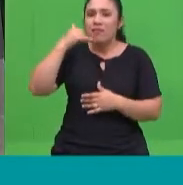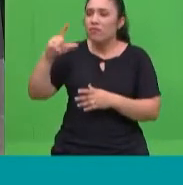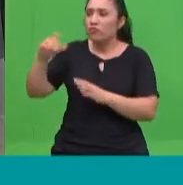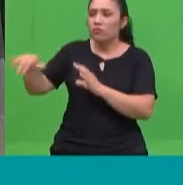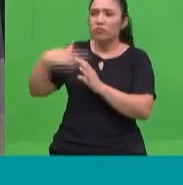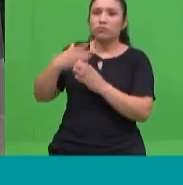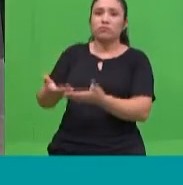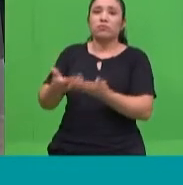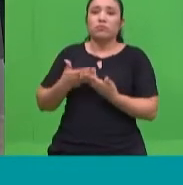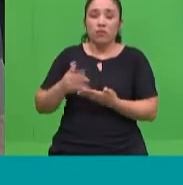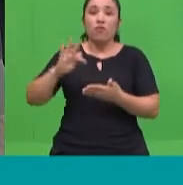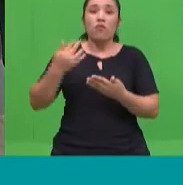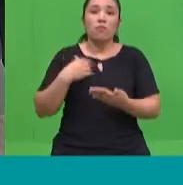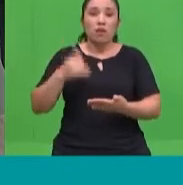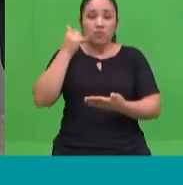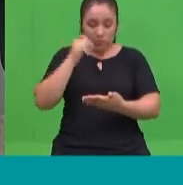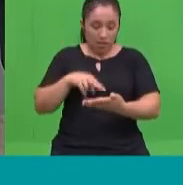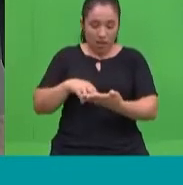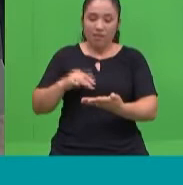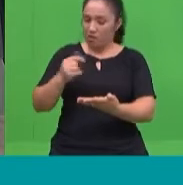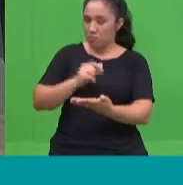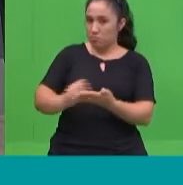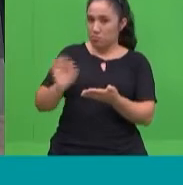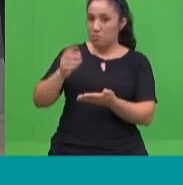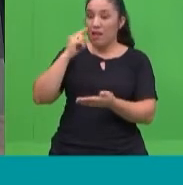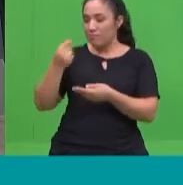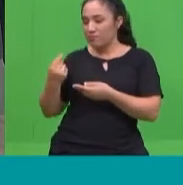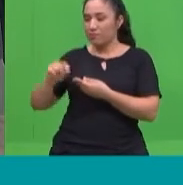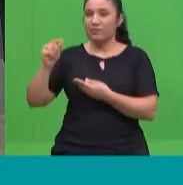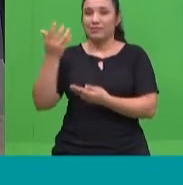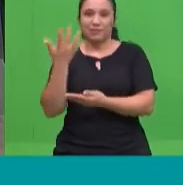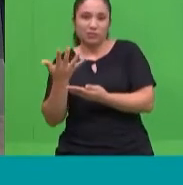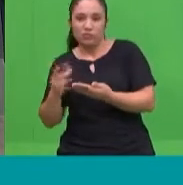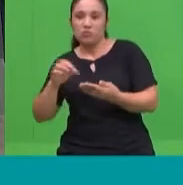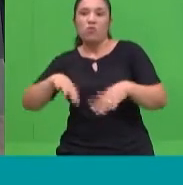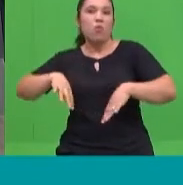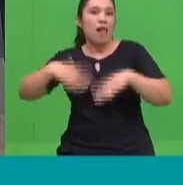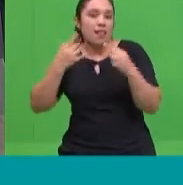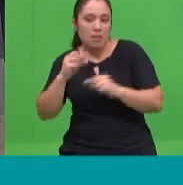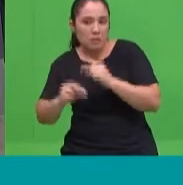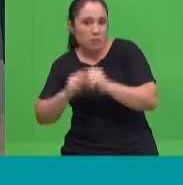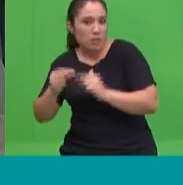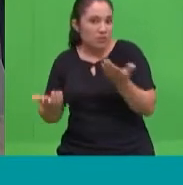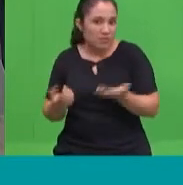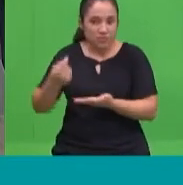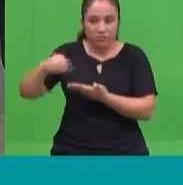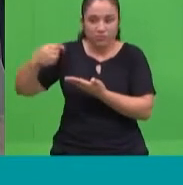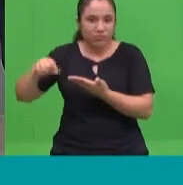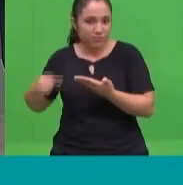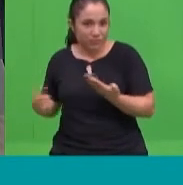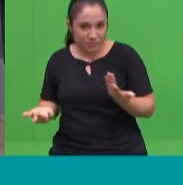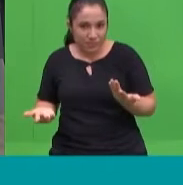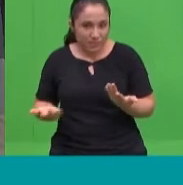profe tiene que tener un tiempo limitado incluso para la presentación de la calificación. En ese proceso que hay, como se dice, el